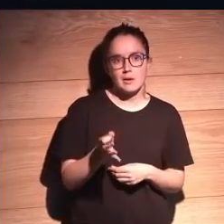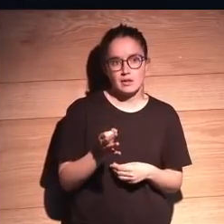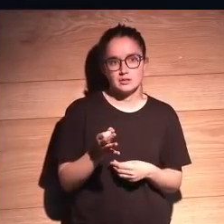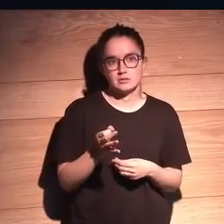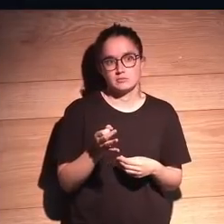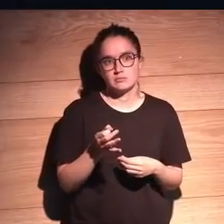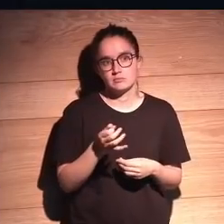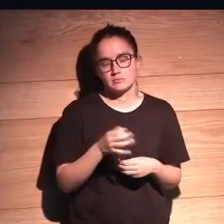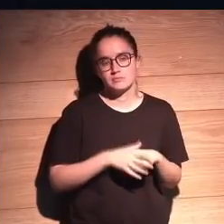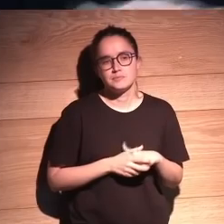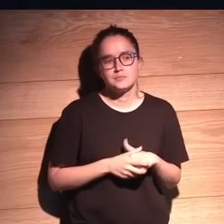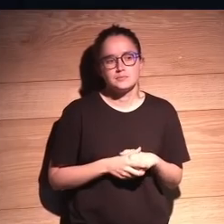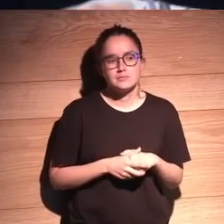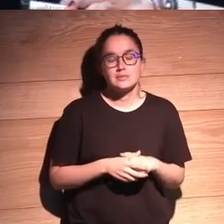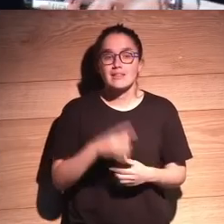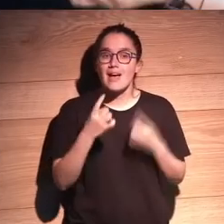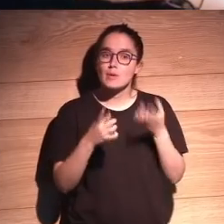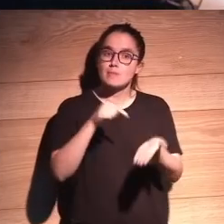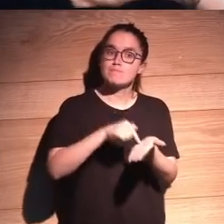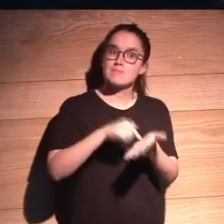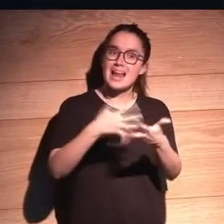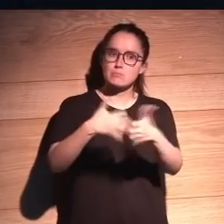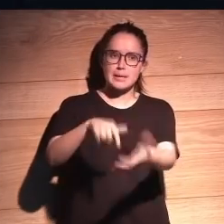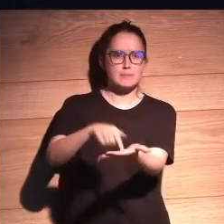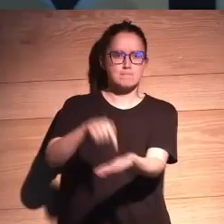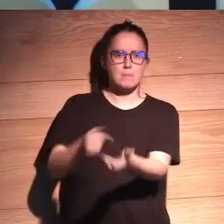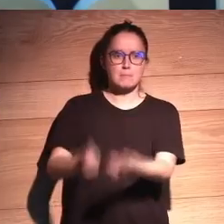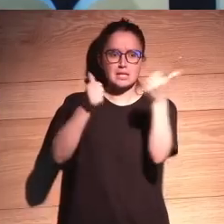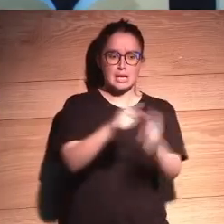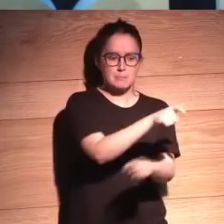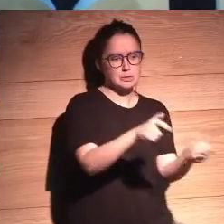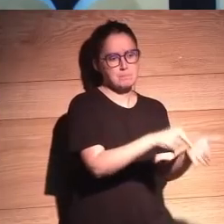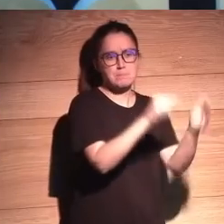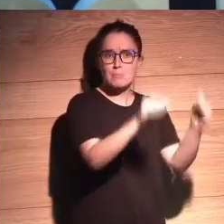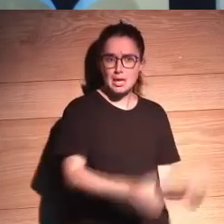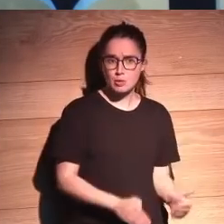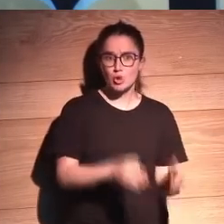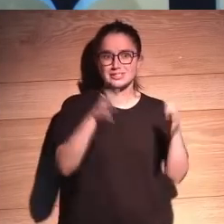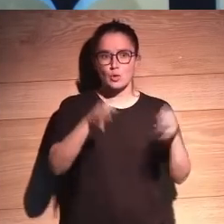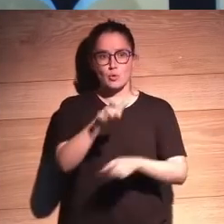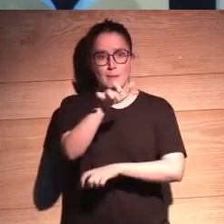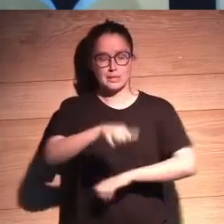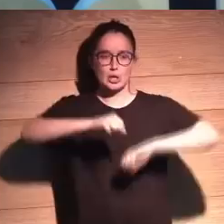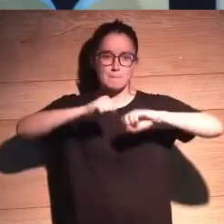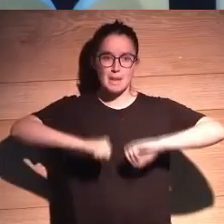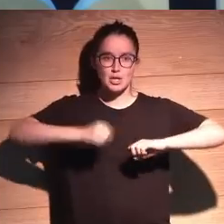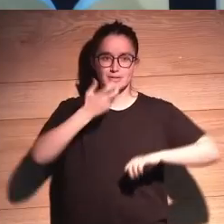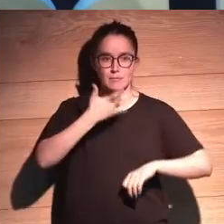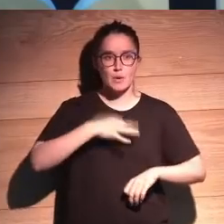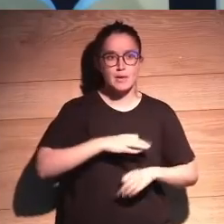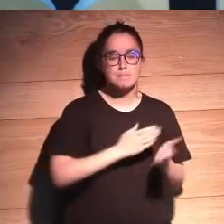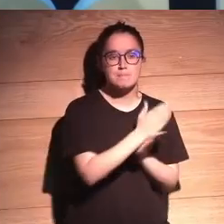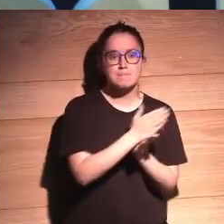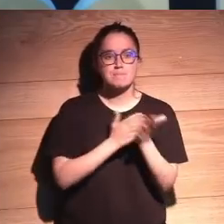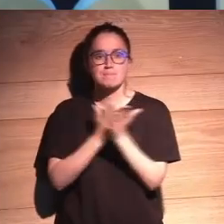He dicho dos veces, sí. A veces les exigimos más a las máquinas de lo que les exigimos a los humanos. Porque seguro que una persona mayor, si pudiese elegir